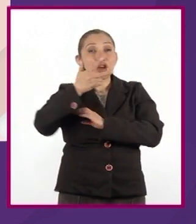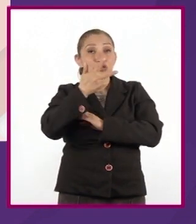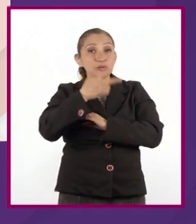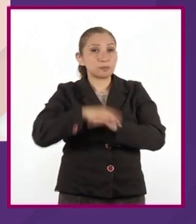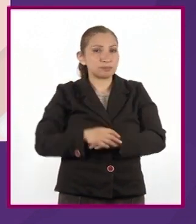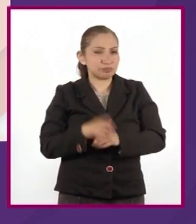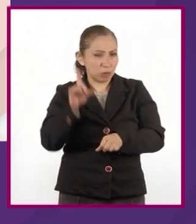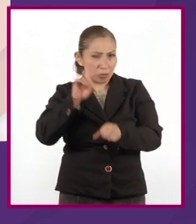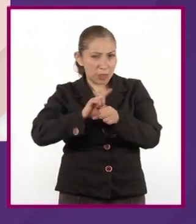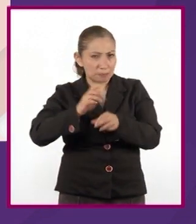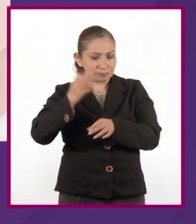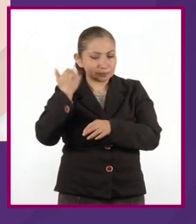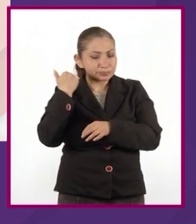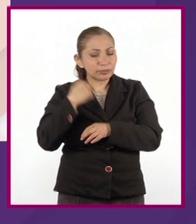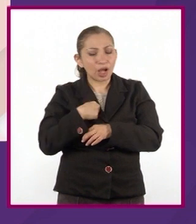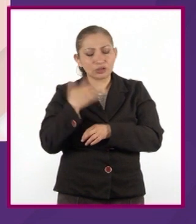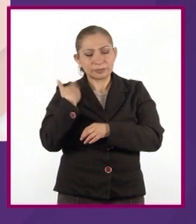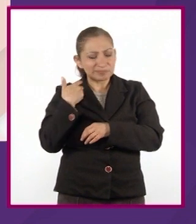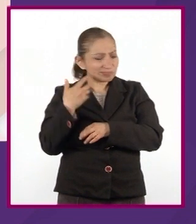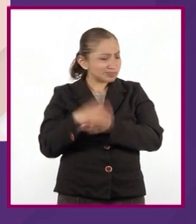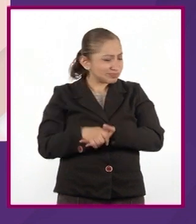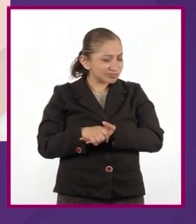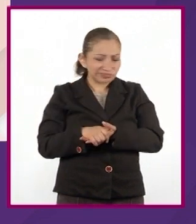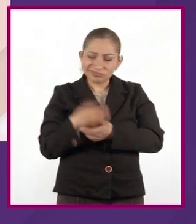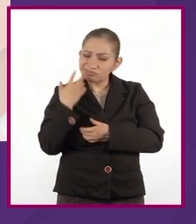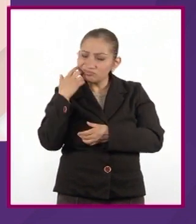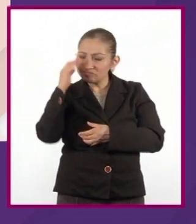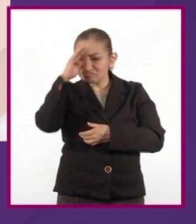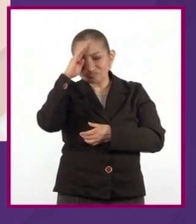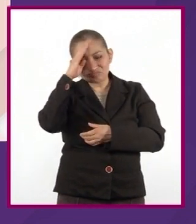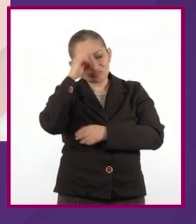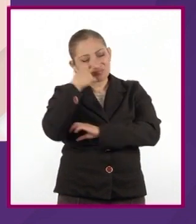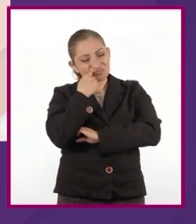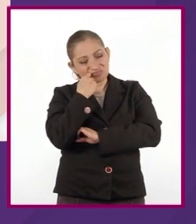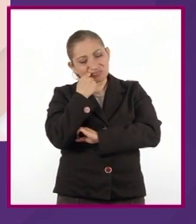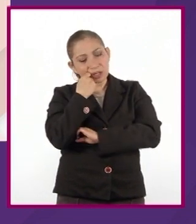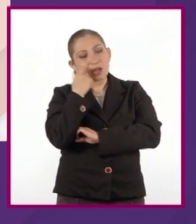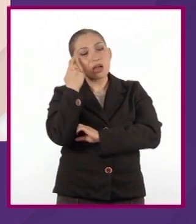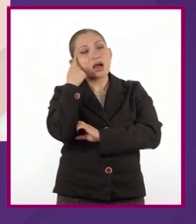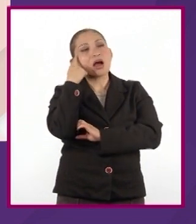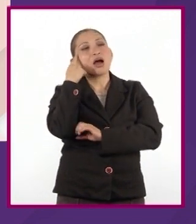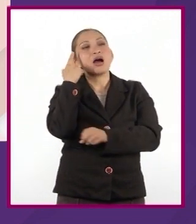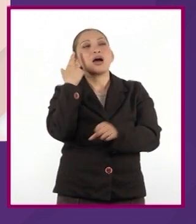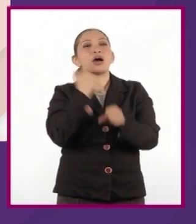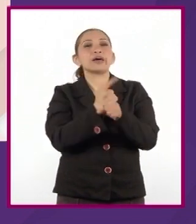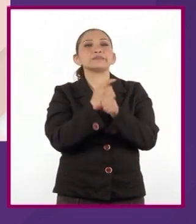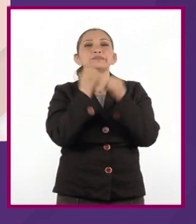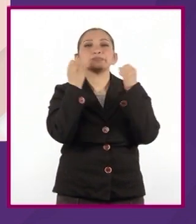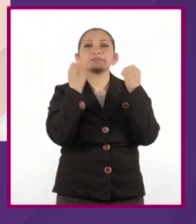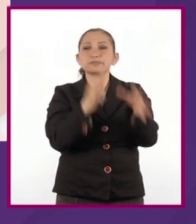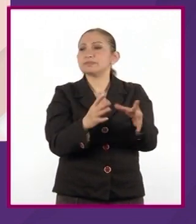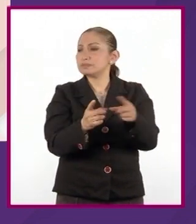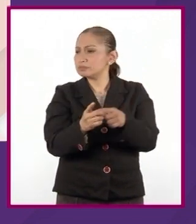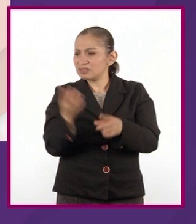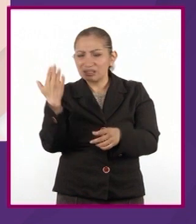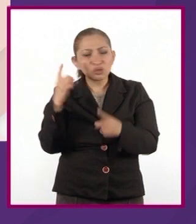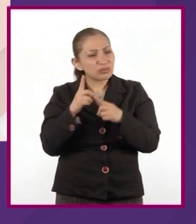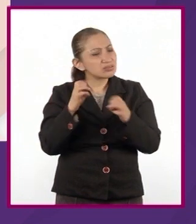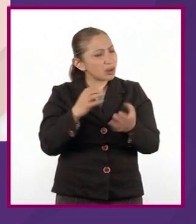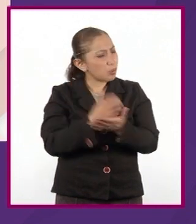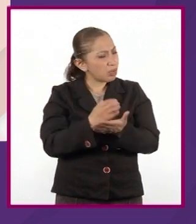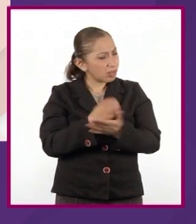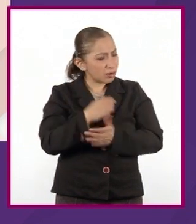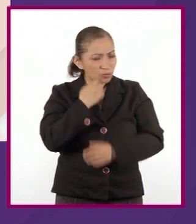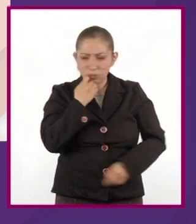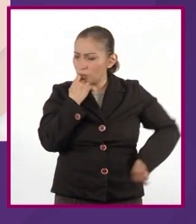Un día buscando otra cosa caía en la cuenta de que lo había perdido de vista desde hacía tiempo.